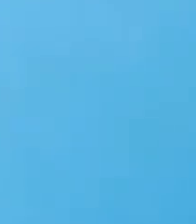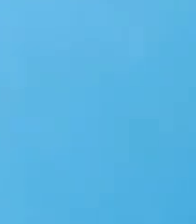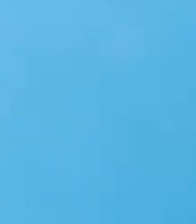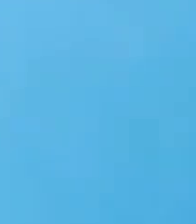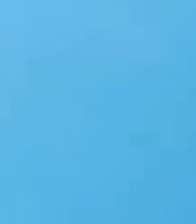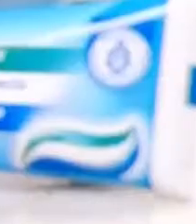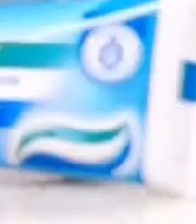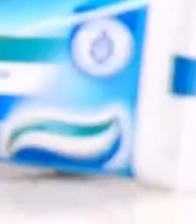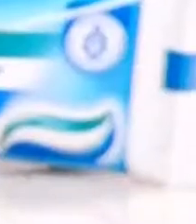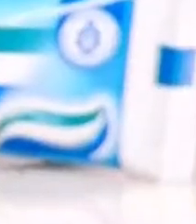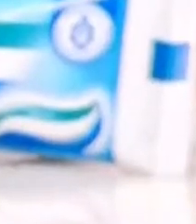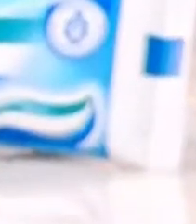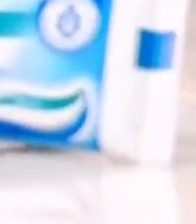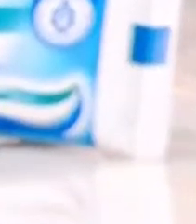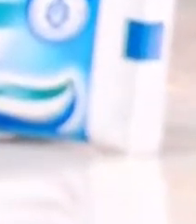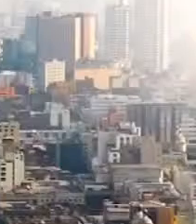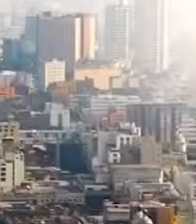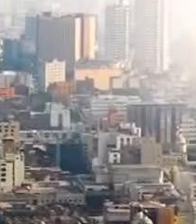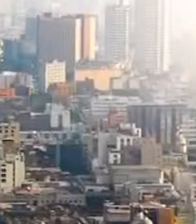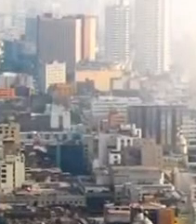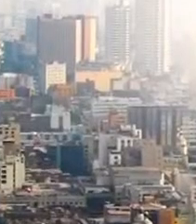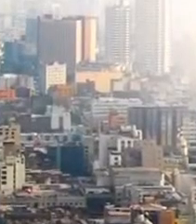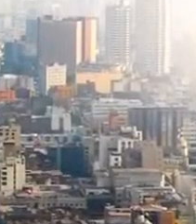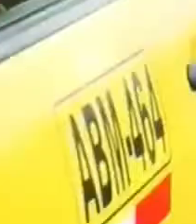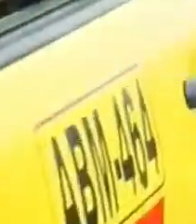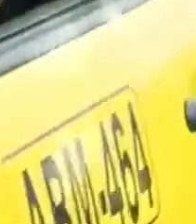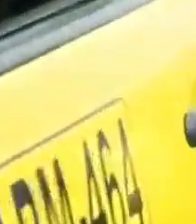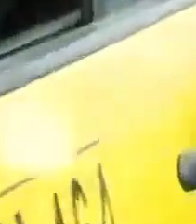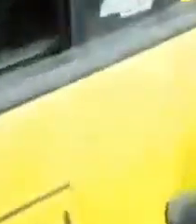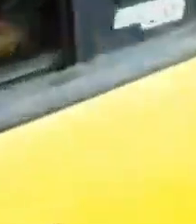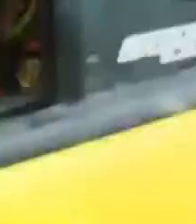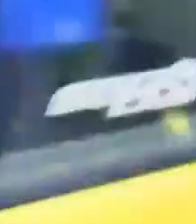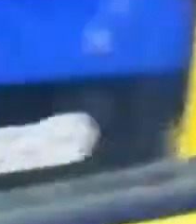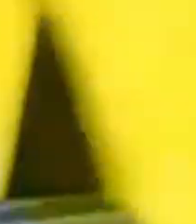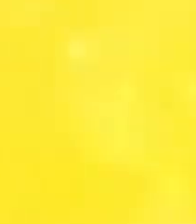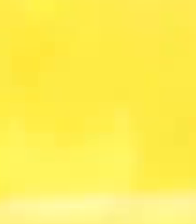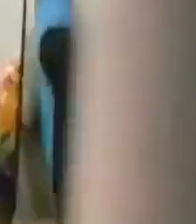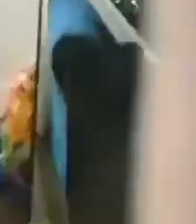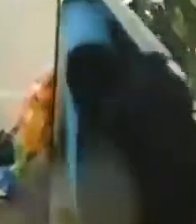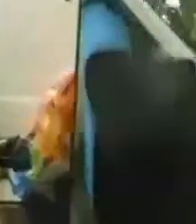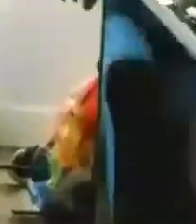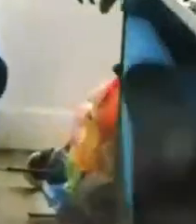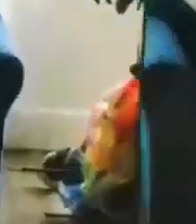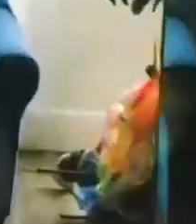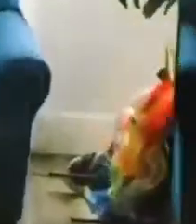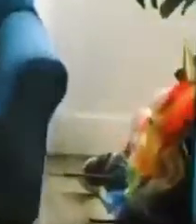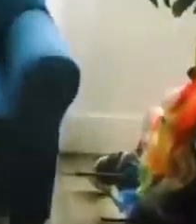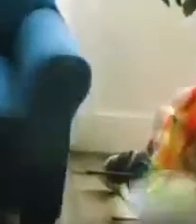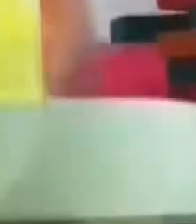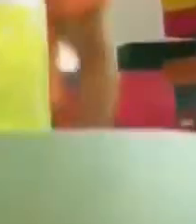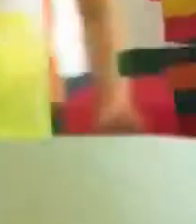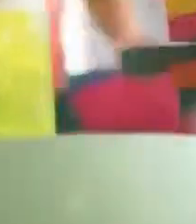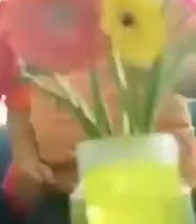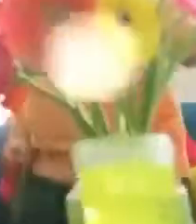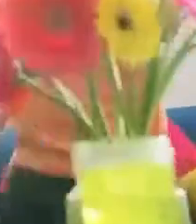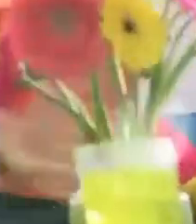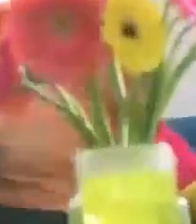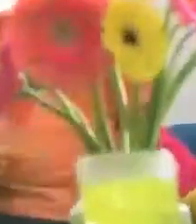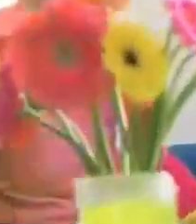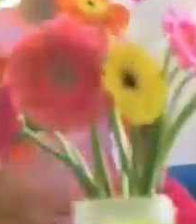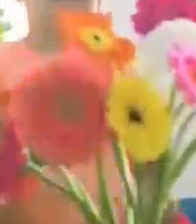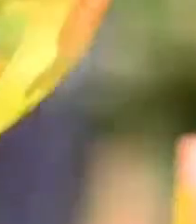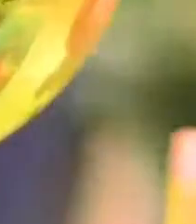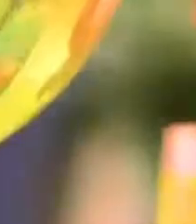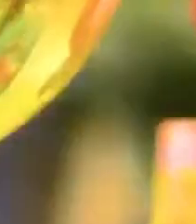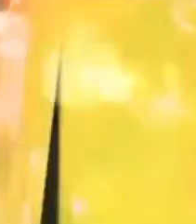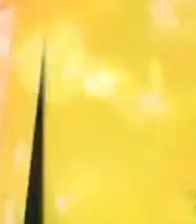con el corazón, sonríe con Dento. Los peruanos tenemos algo que nos hace únicos. Vamos a meterle ganas. Qué